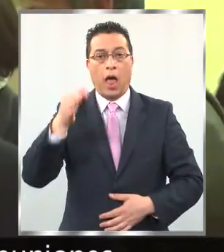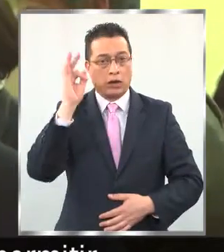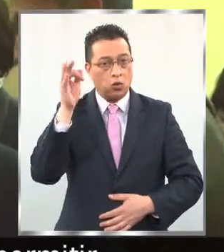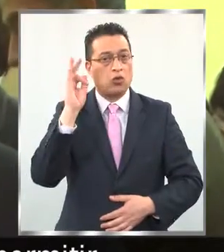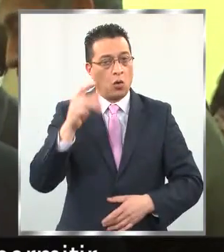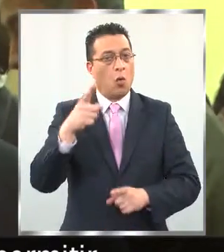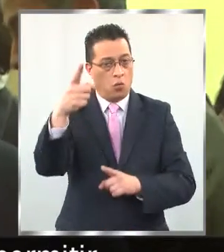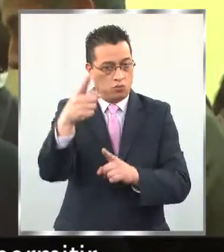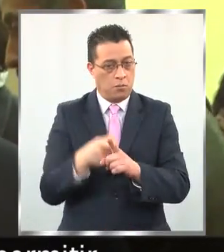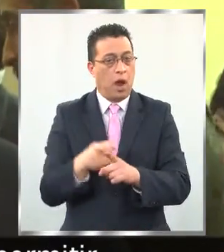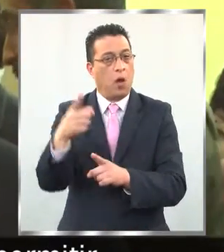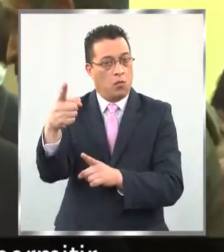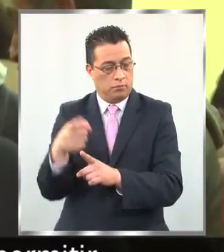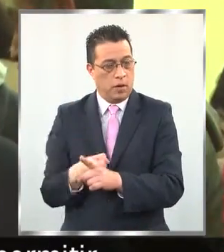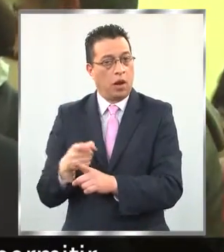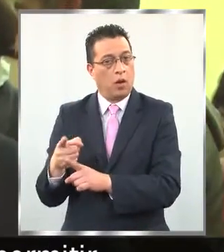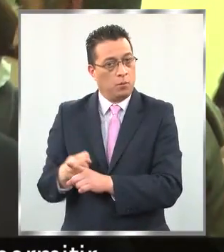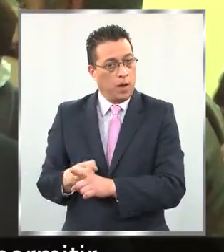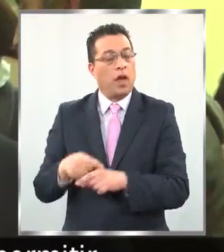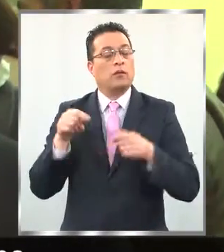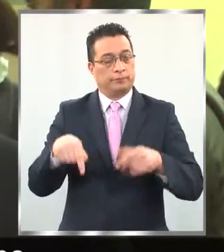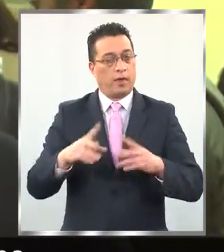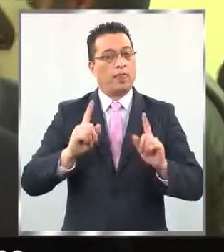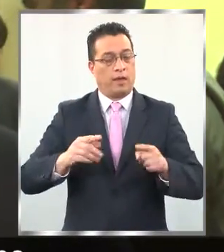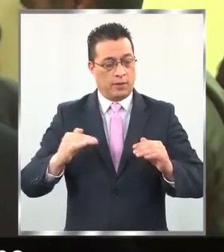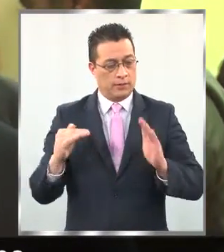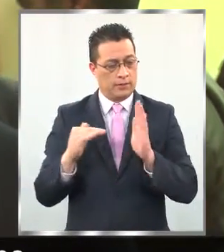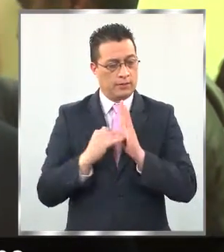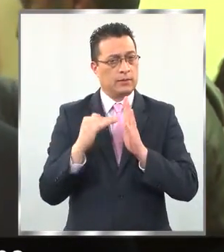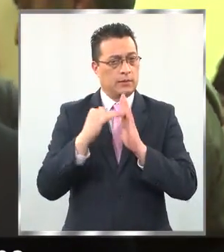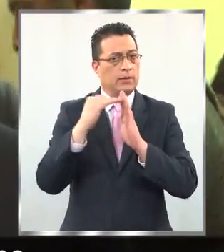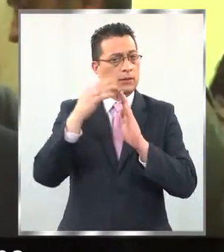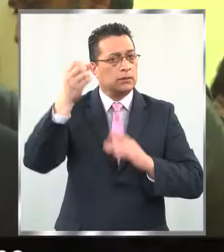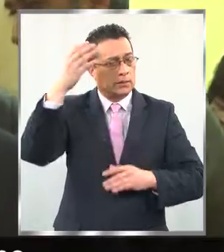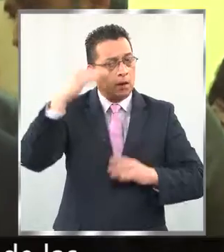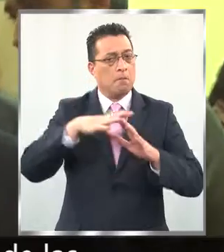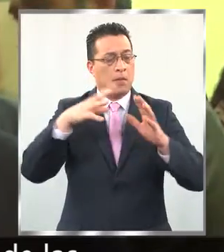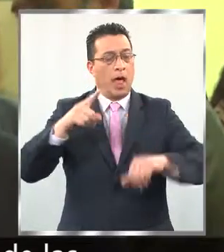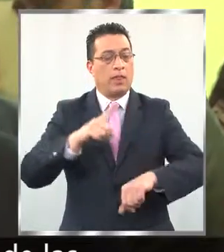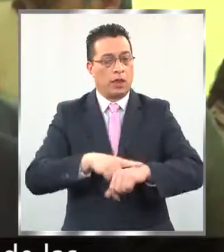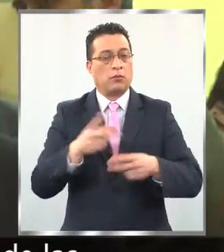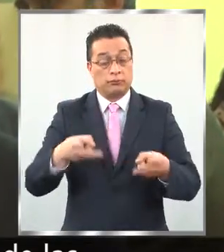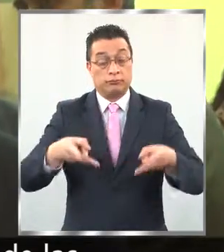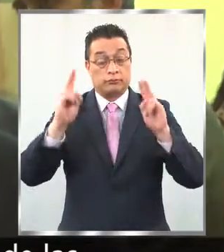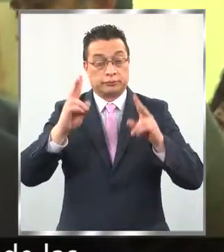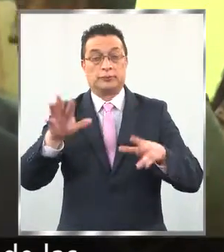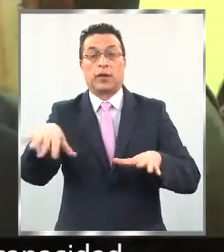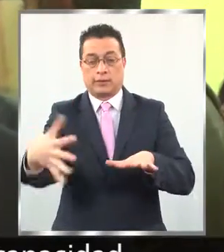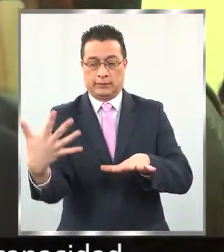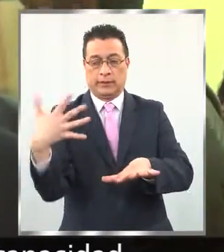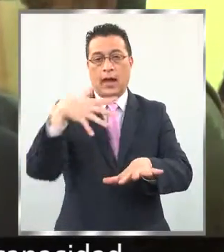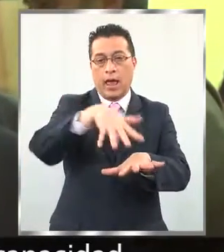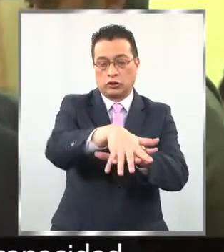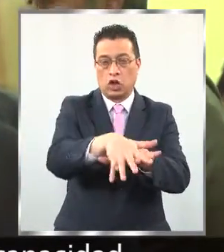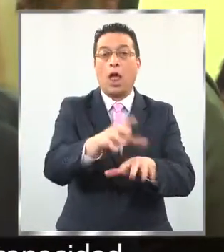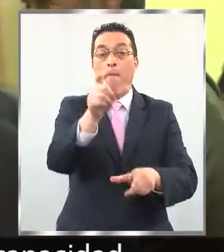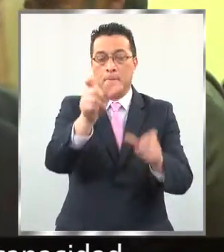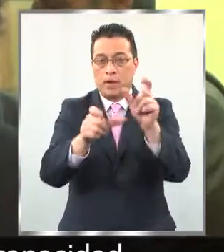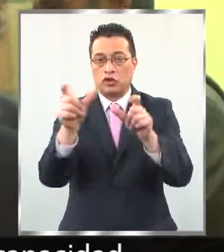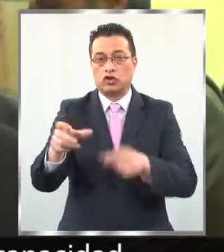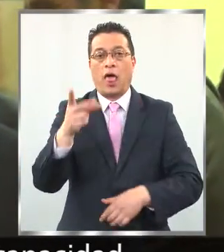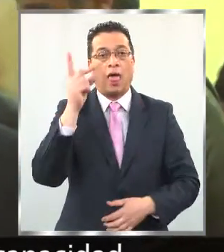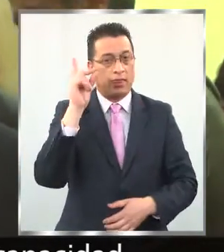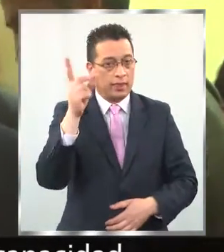tener reuniones mensuales, lo que nos va a permitir ir creciendo en el tiempo, permitiendo la integración de las personas con